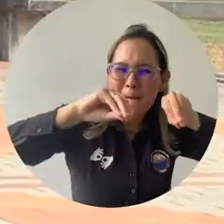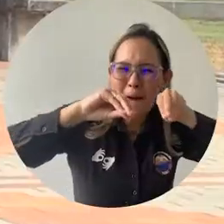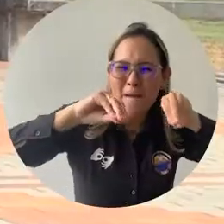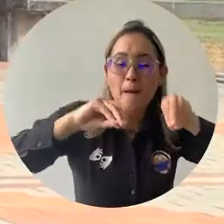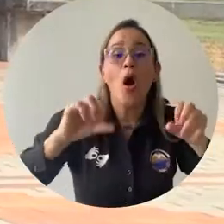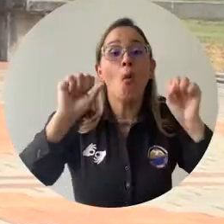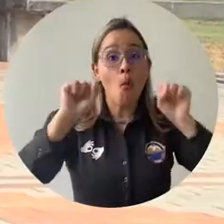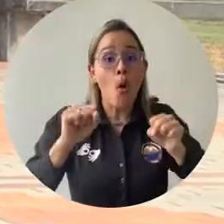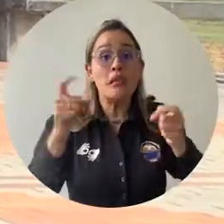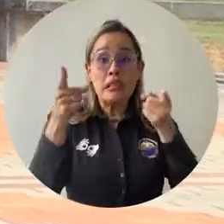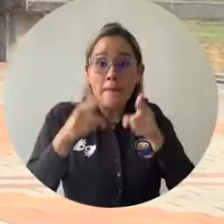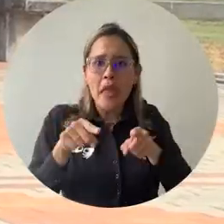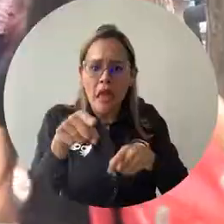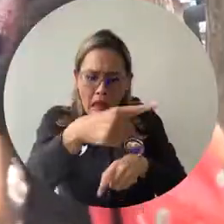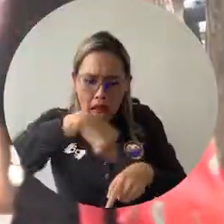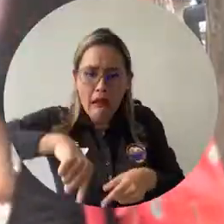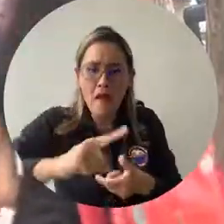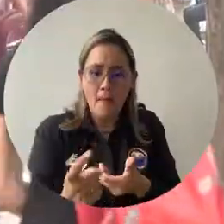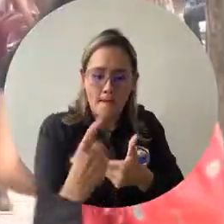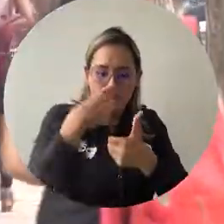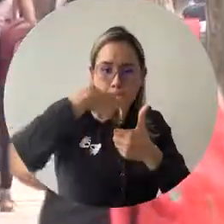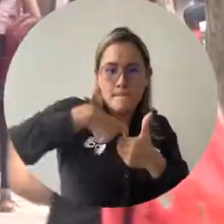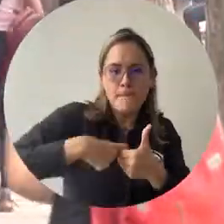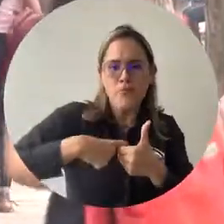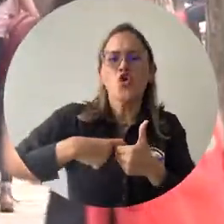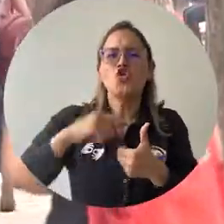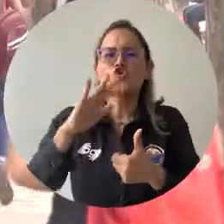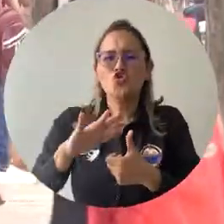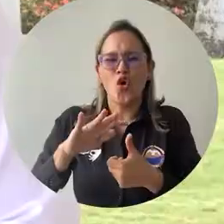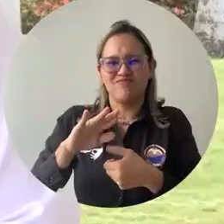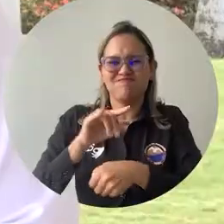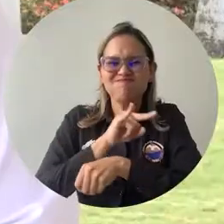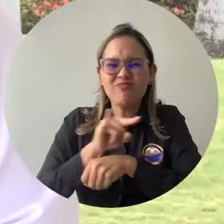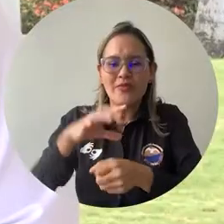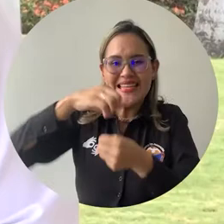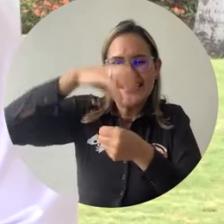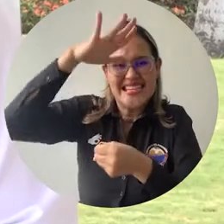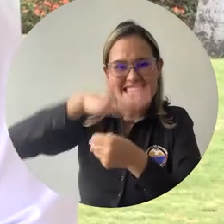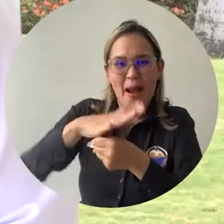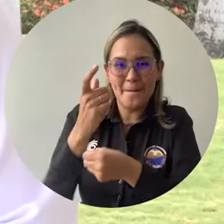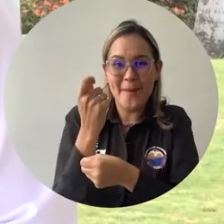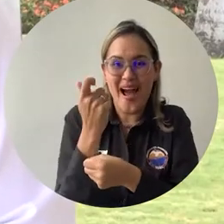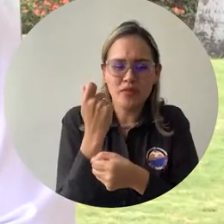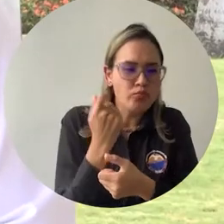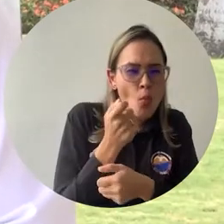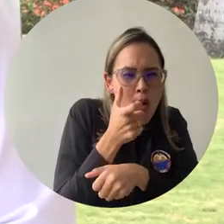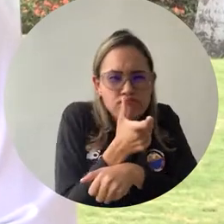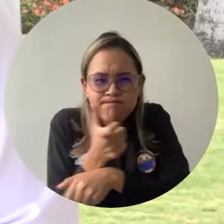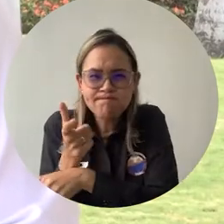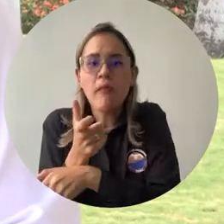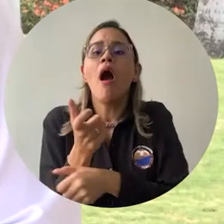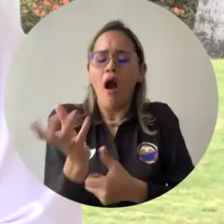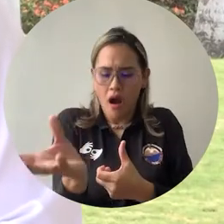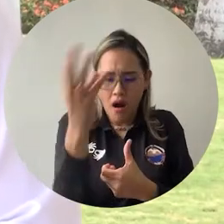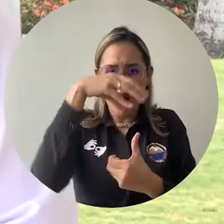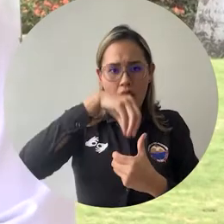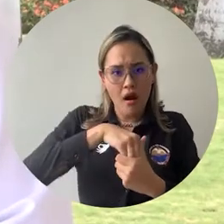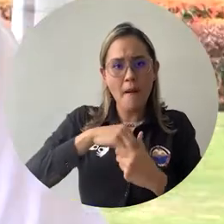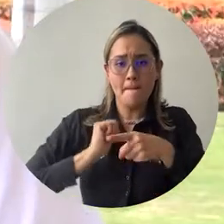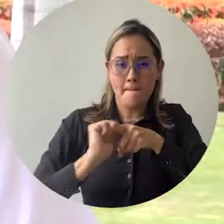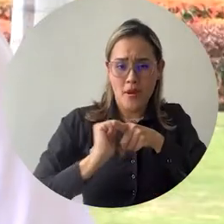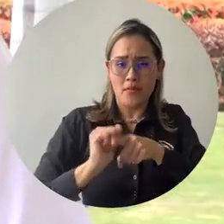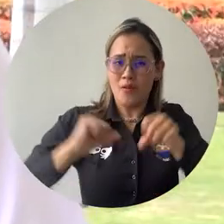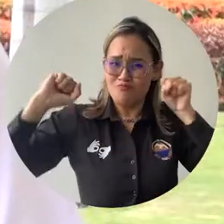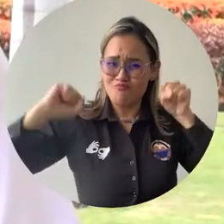judicatura realicen sus prácticas profesionales en la Contraloría Distrital. Estoy muy convencido de que la Universidad Magdalena va a